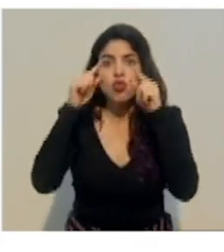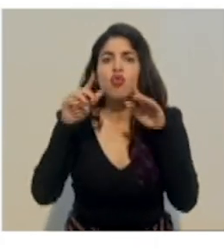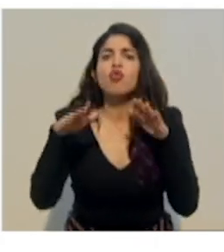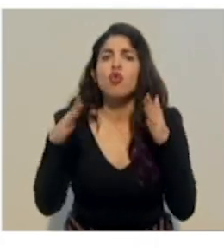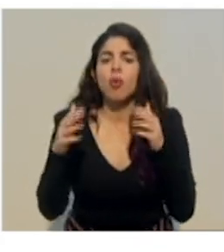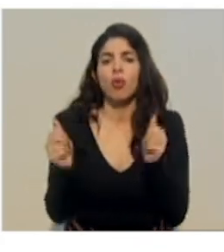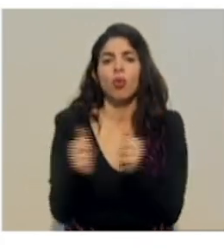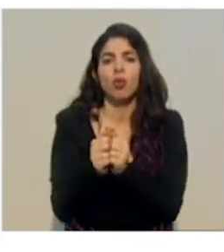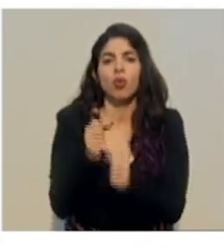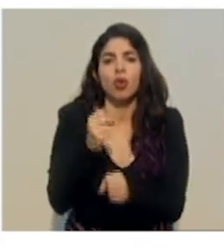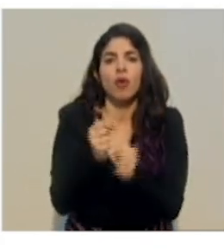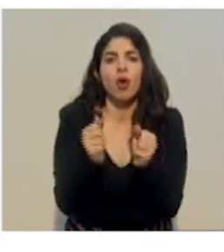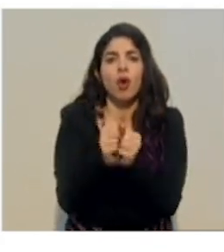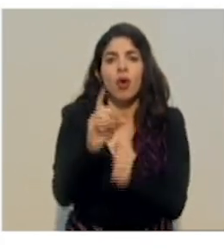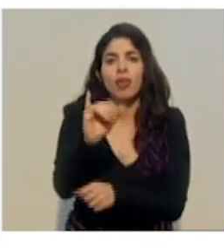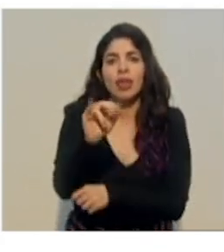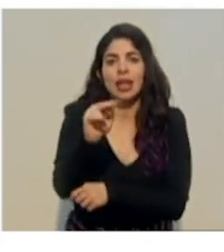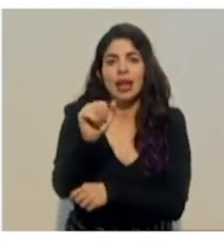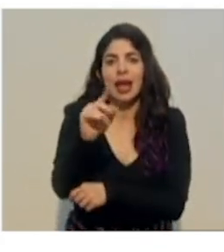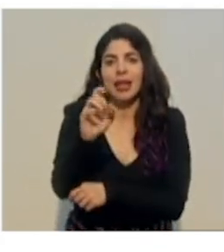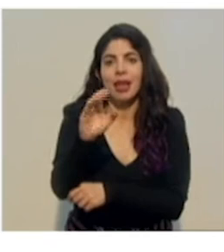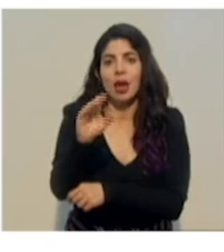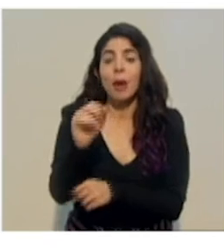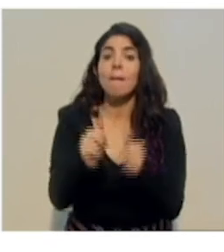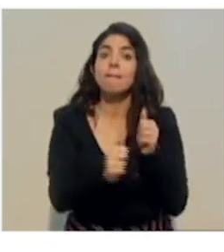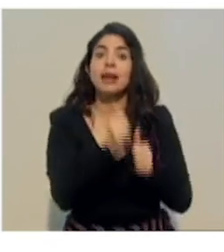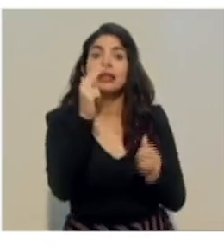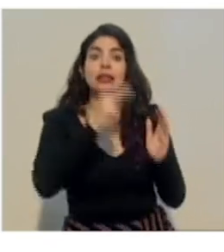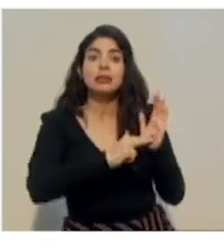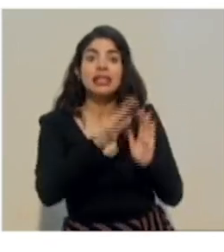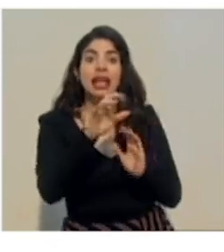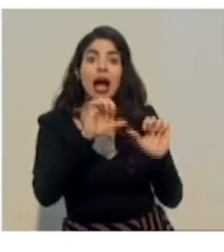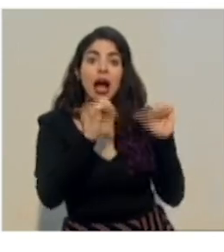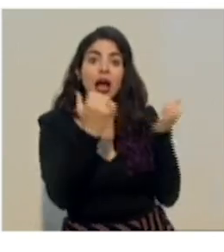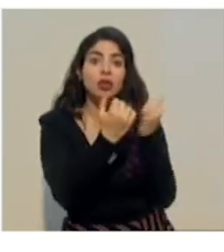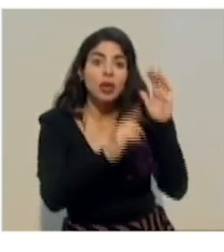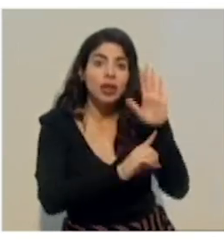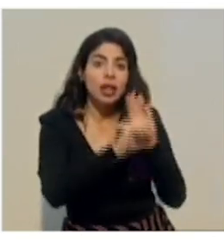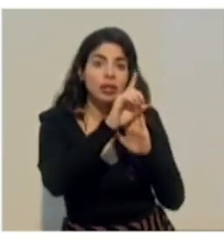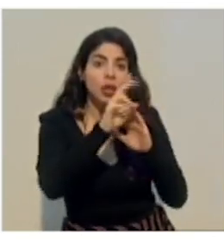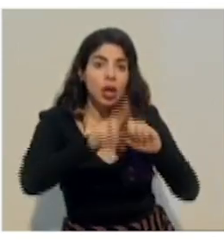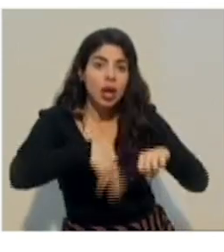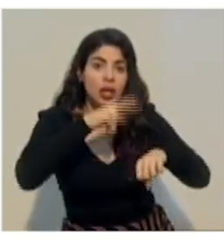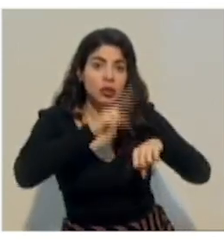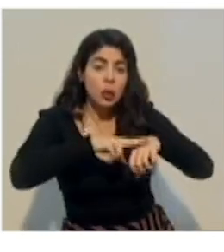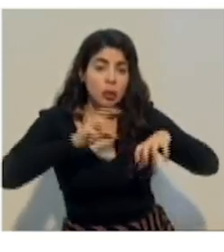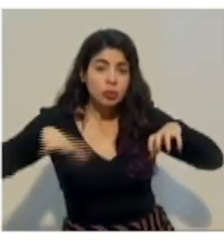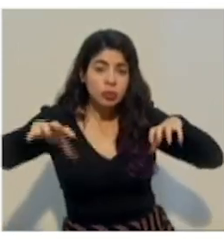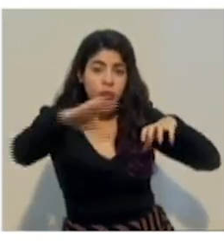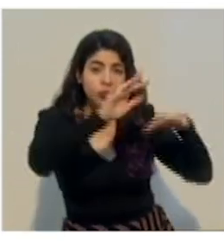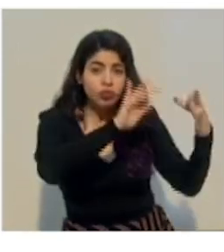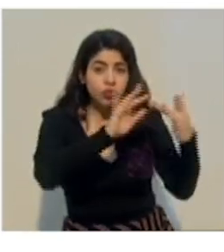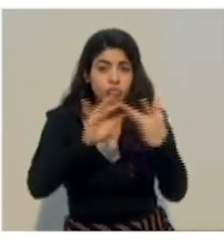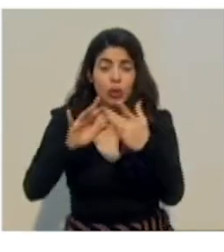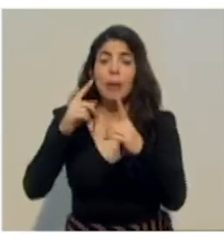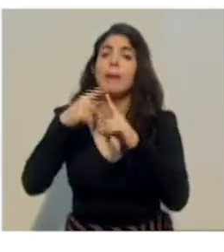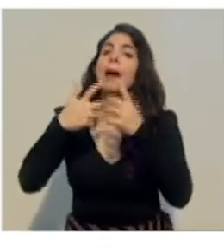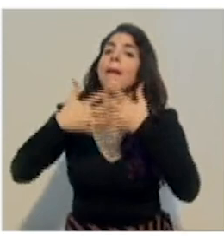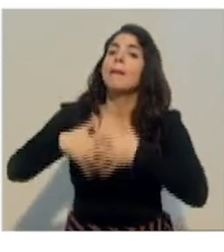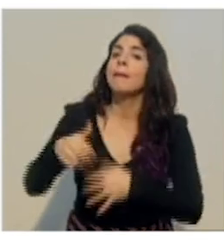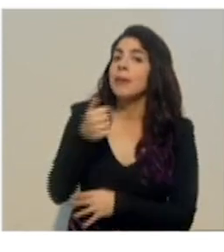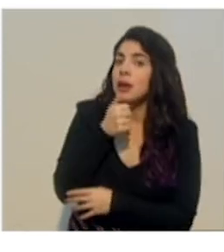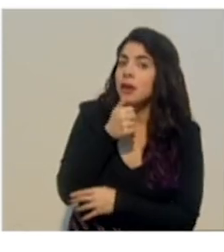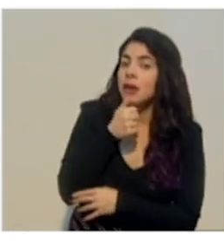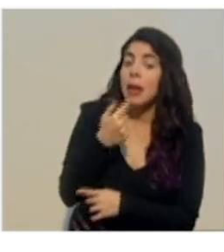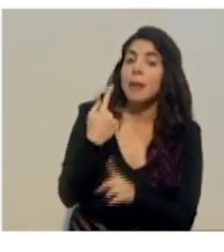Dinadeco y las más de 3.500 asociaciones de desarrollo a nivel nacional, con la empresa privada, con los miembros de los